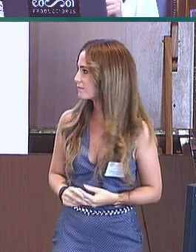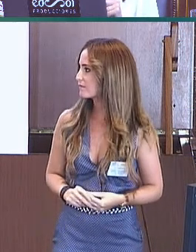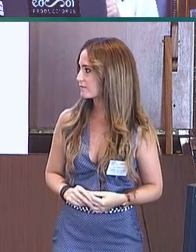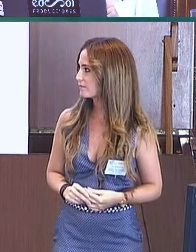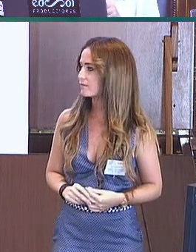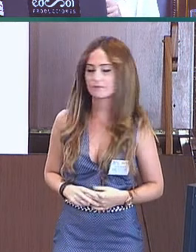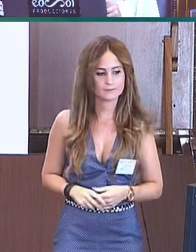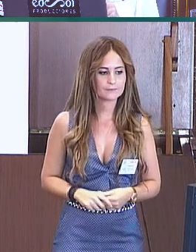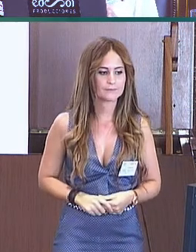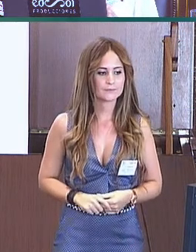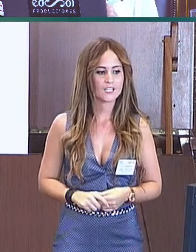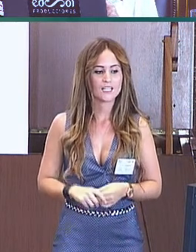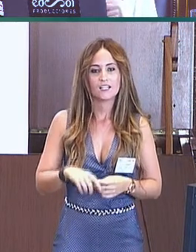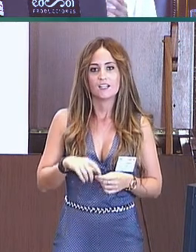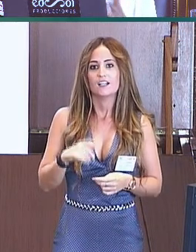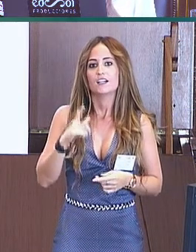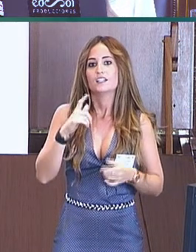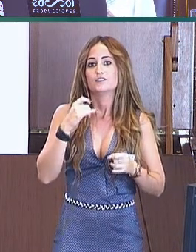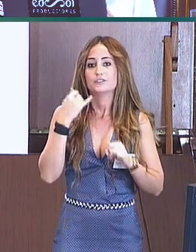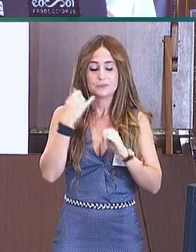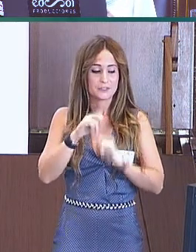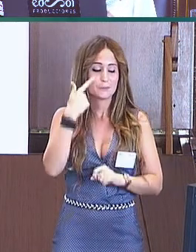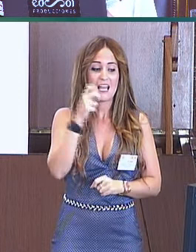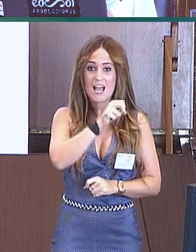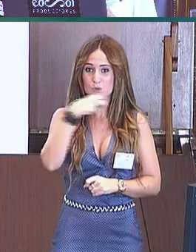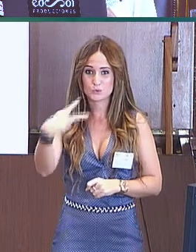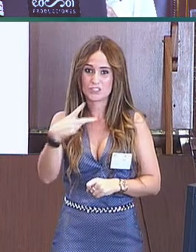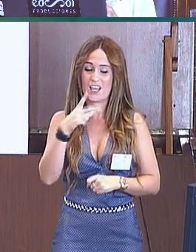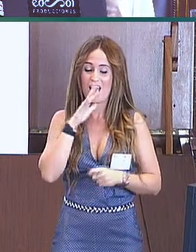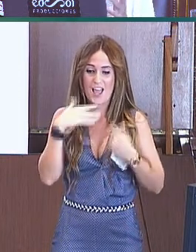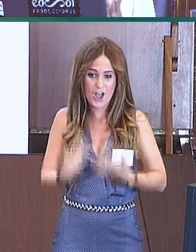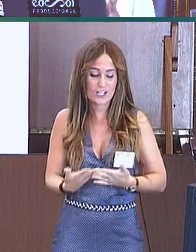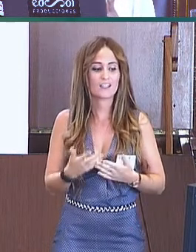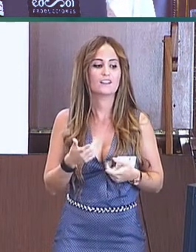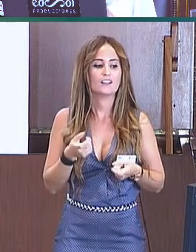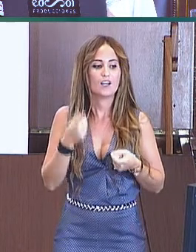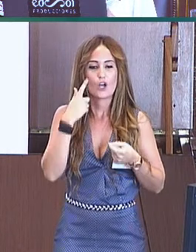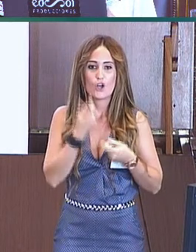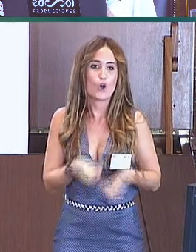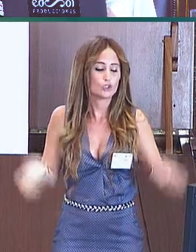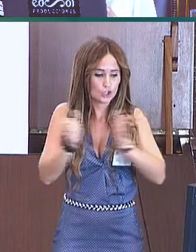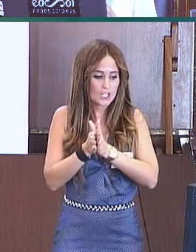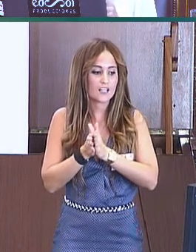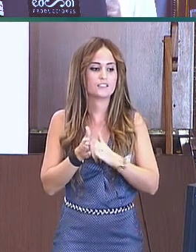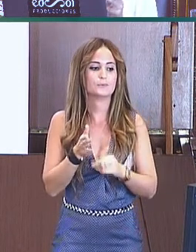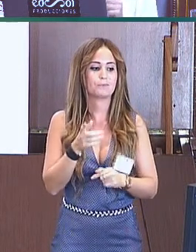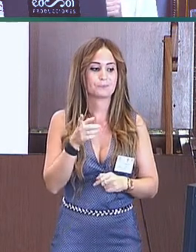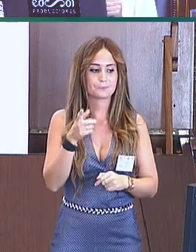Bueno, pues, vamos a presentar ya los resultados que tenemos hasta el momento con nuestros 37 participantes.